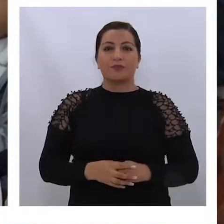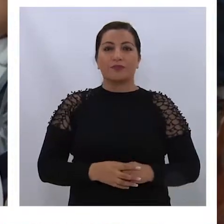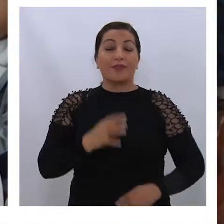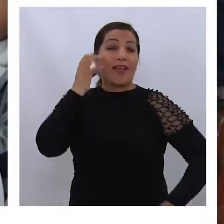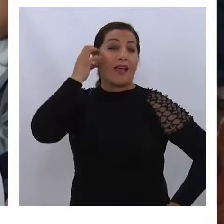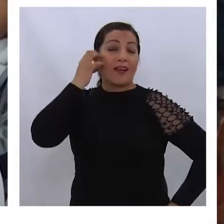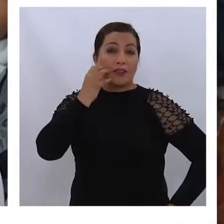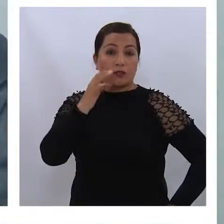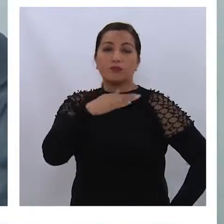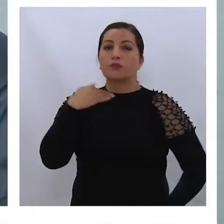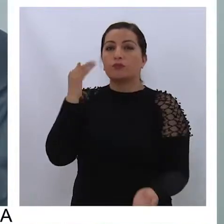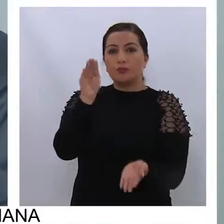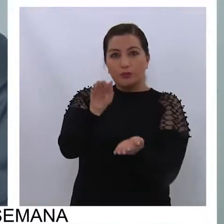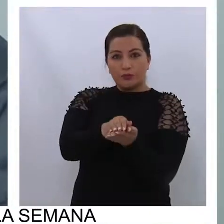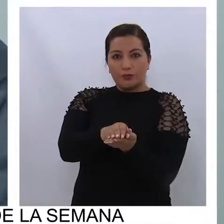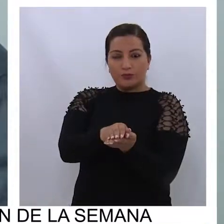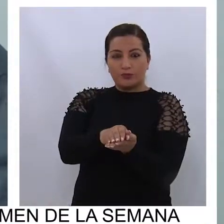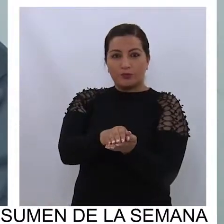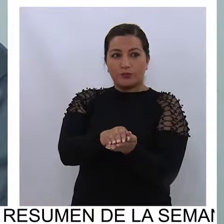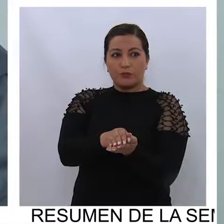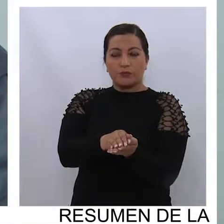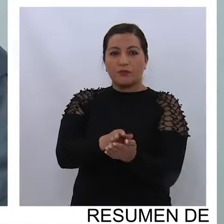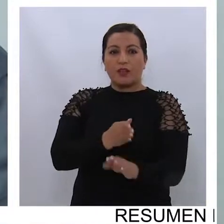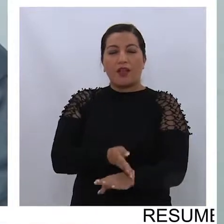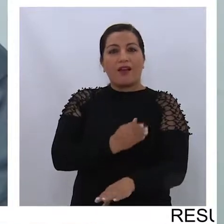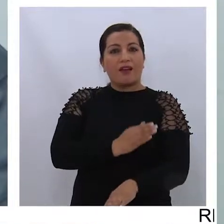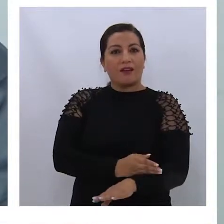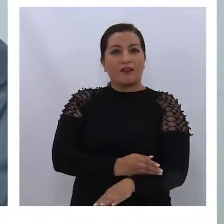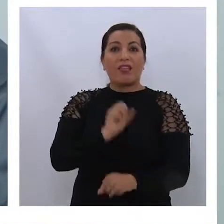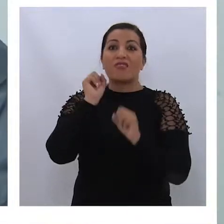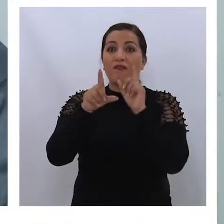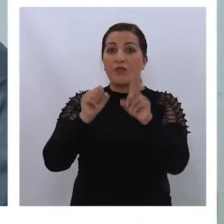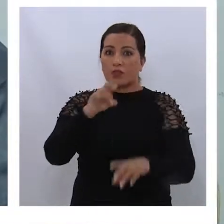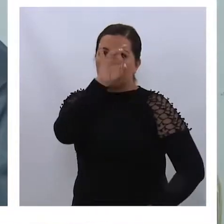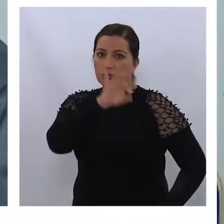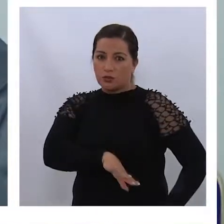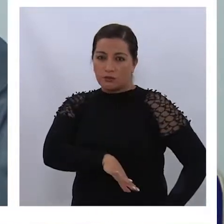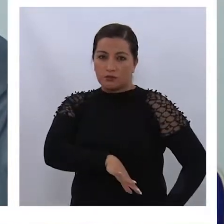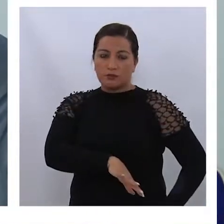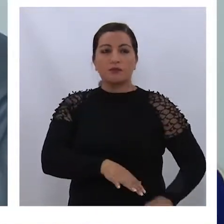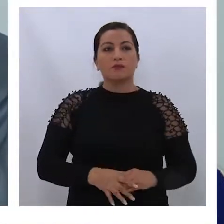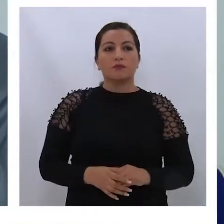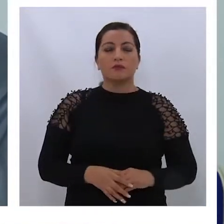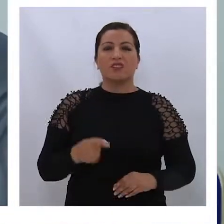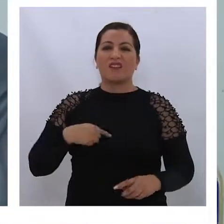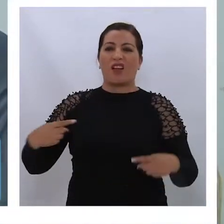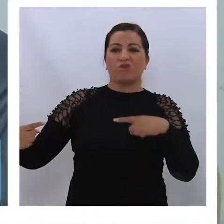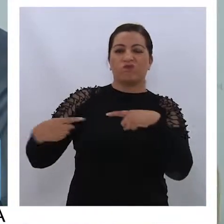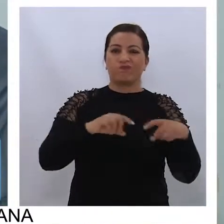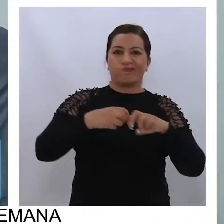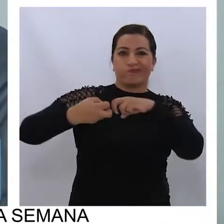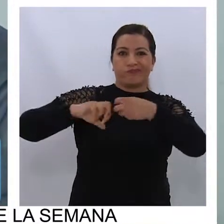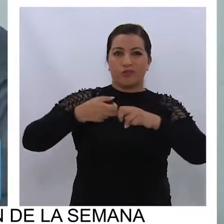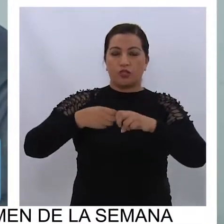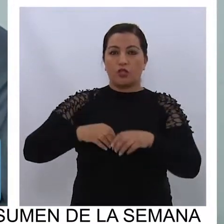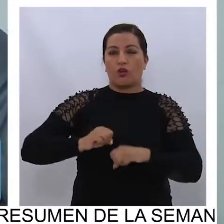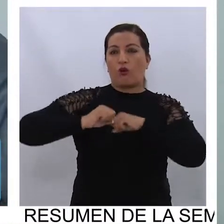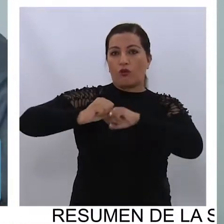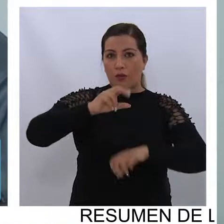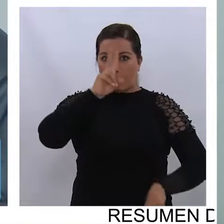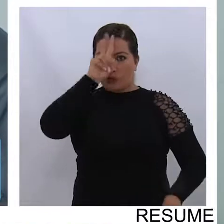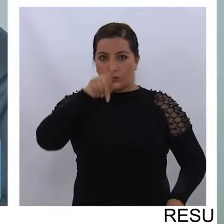Arturo Prat murió solamente defendiendo Chile, porque estaba luchando contra Perú.